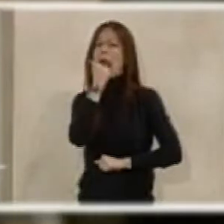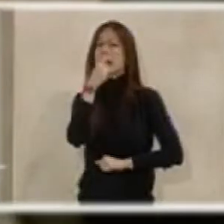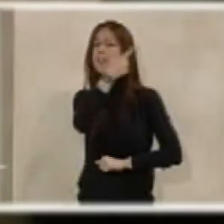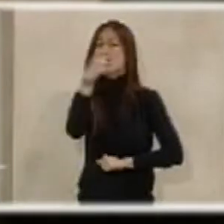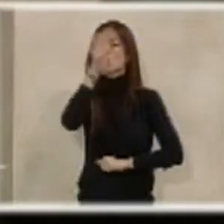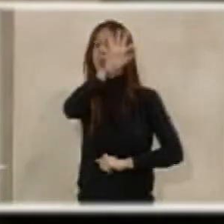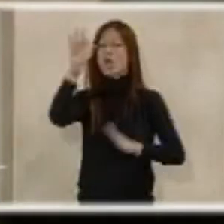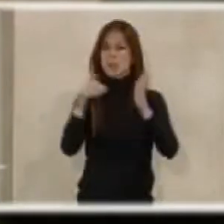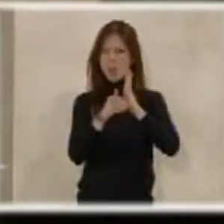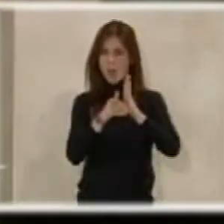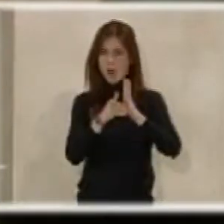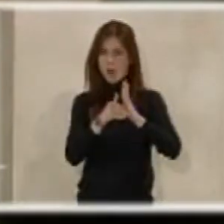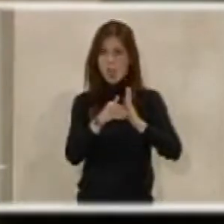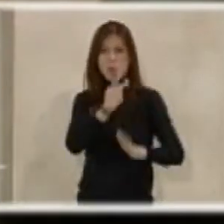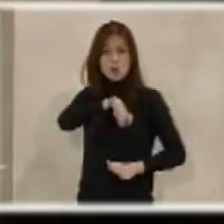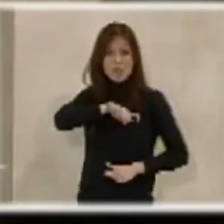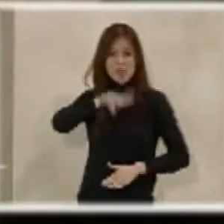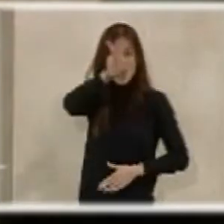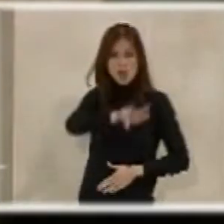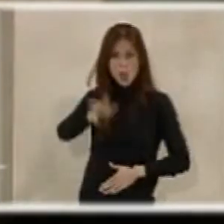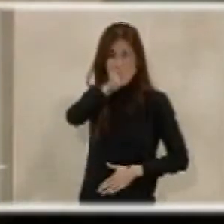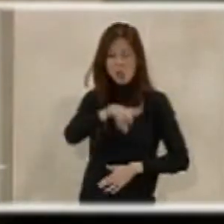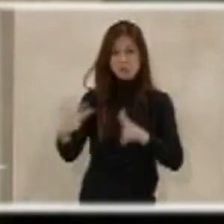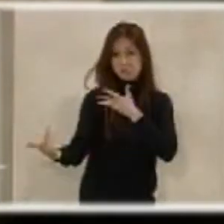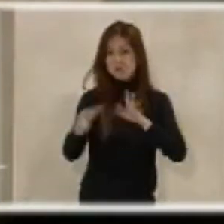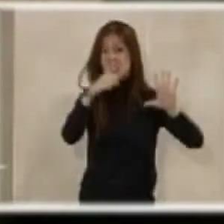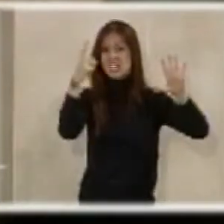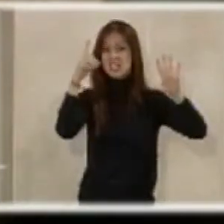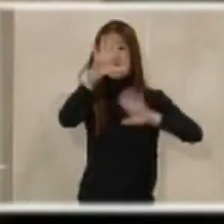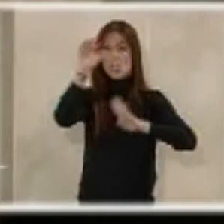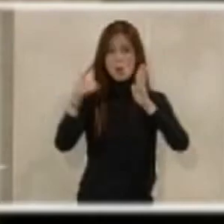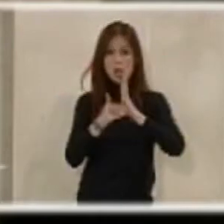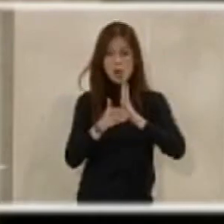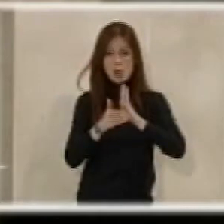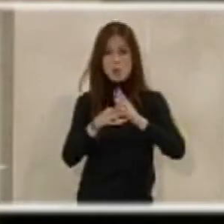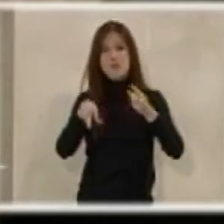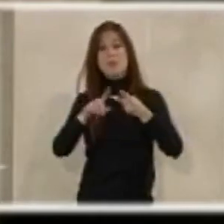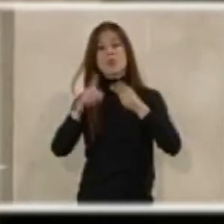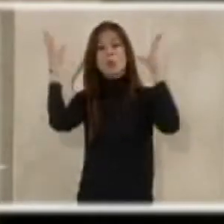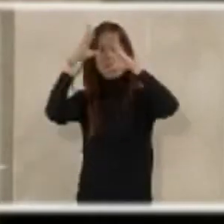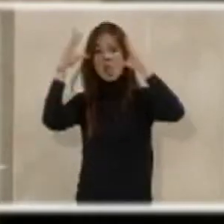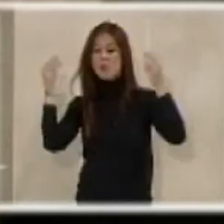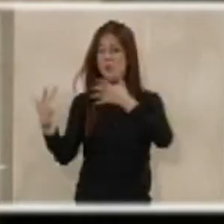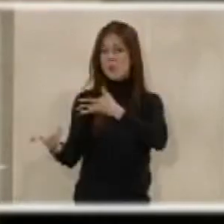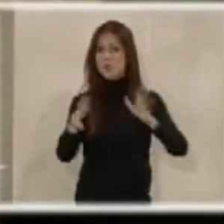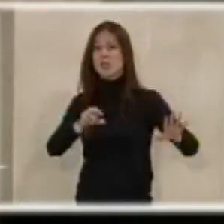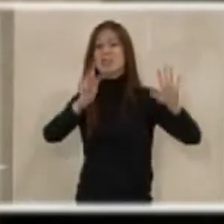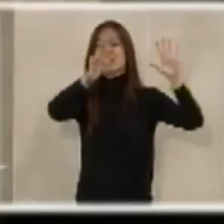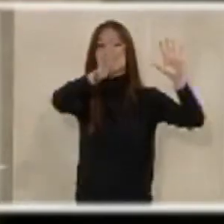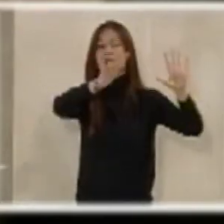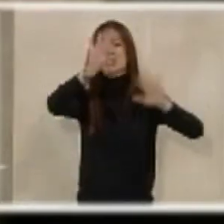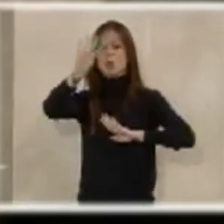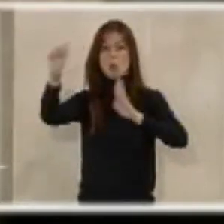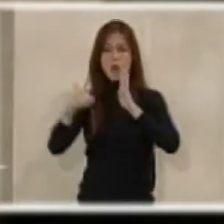140.000. Policía Nacional, estamos en torno a los 65.000 y la Guardia Civil en torno a los